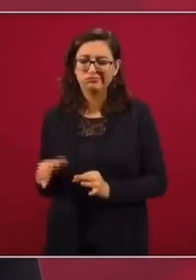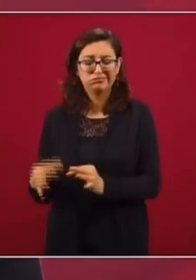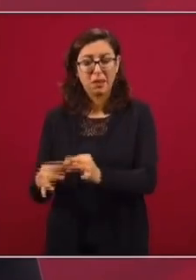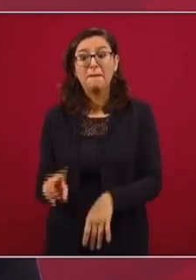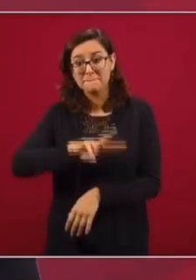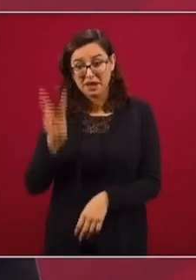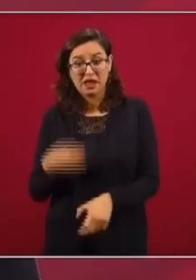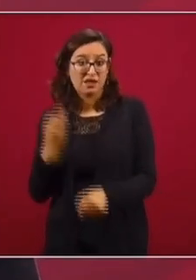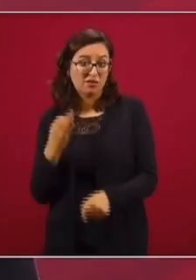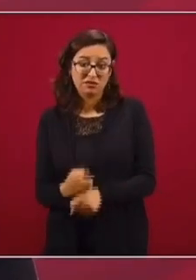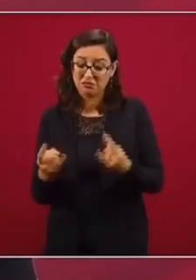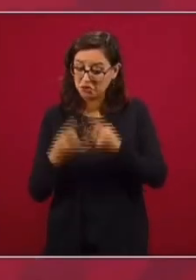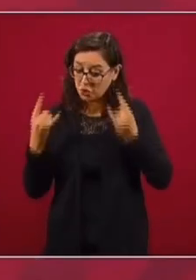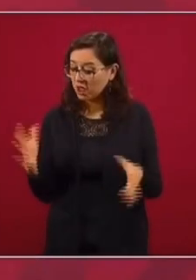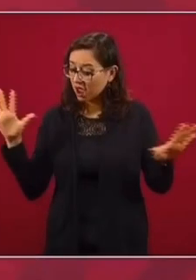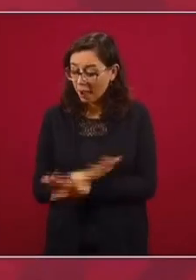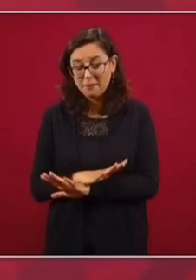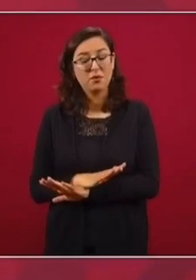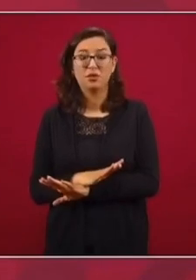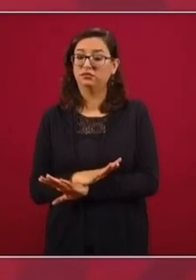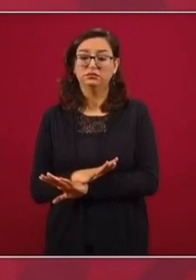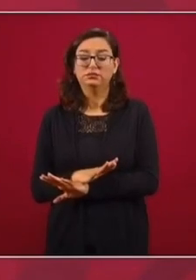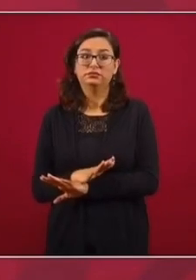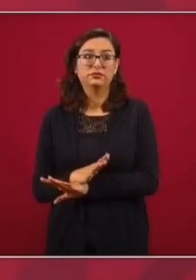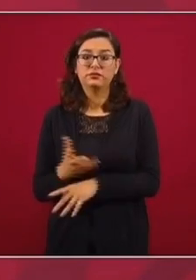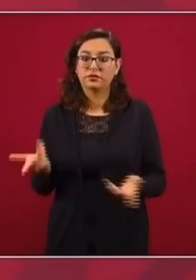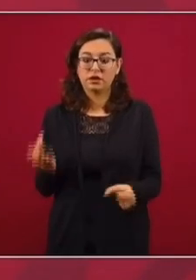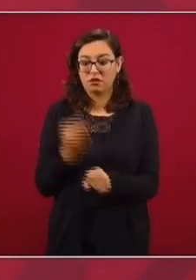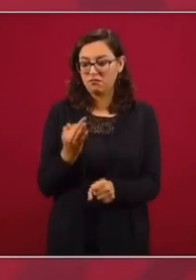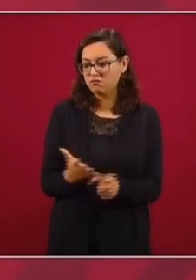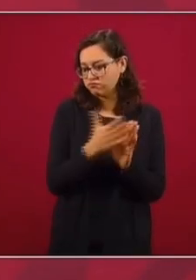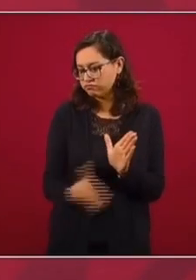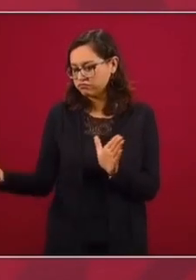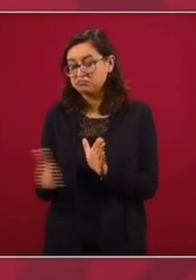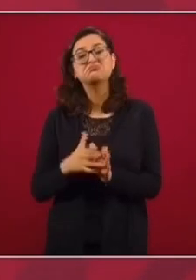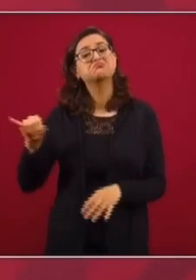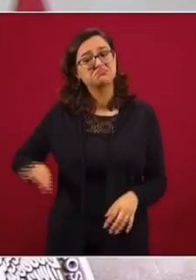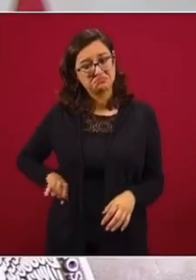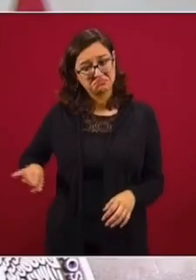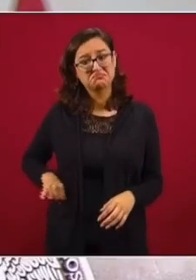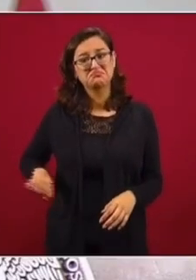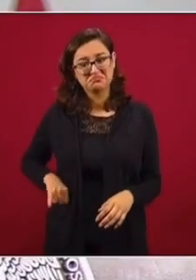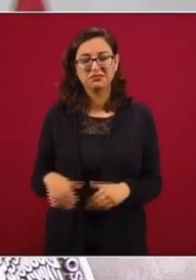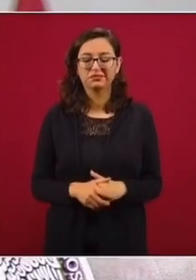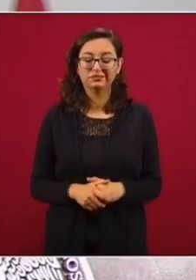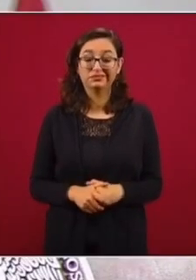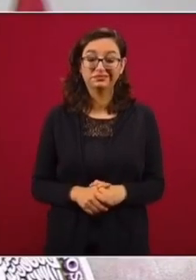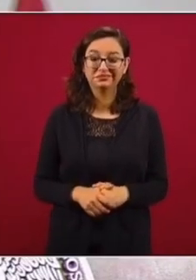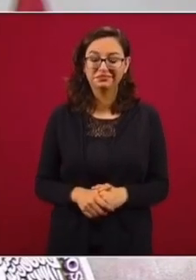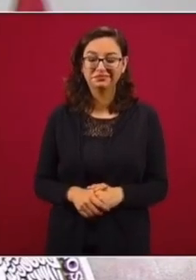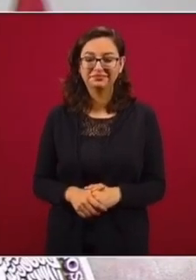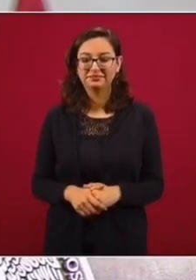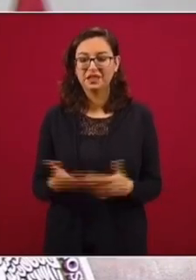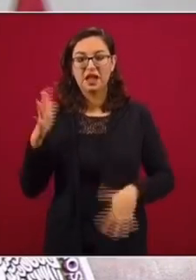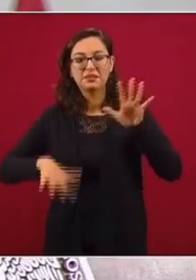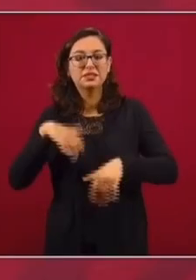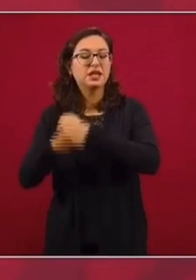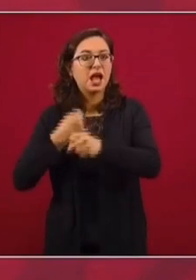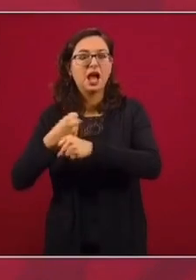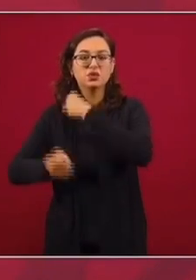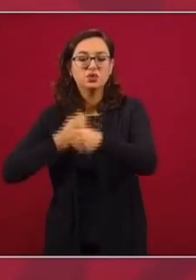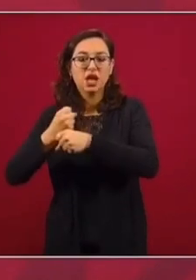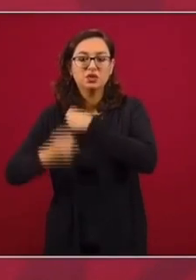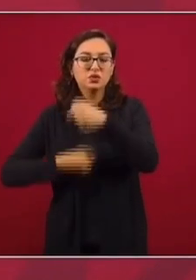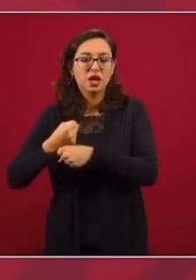hacer historia. Estamos viviendo un tiempo interesante, hay veces que transcurren los años,